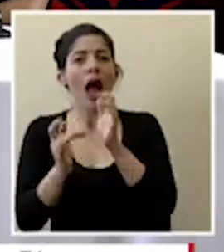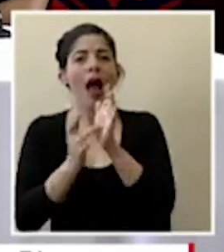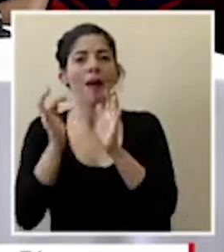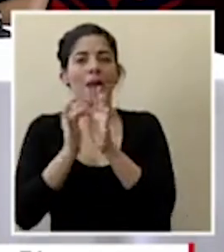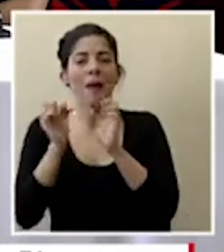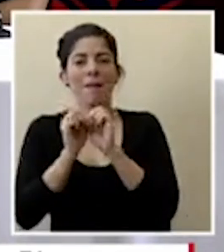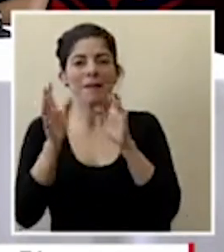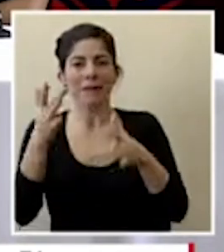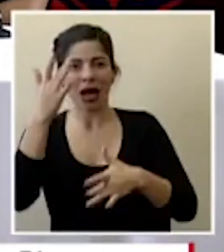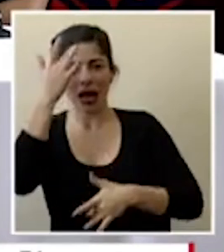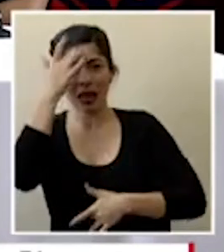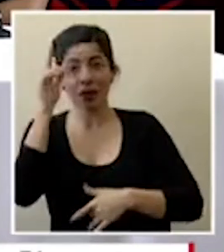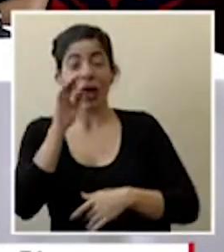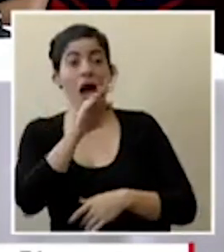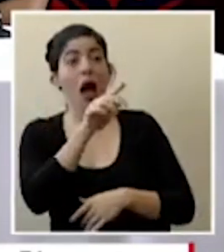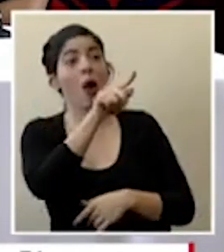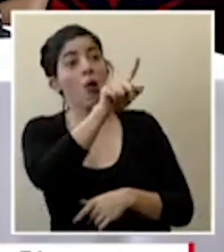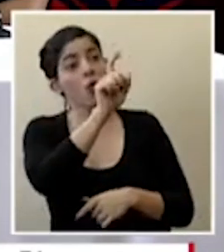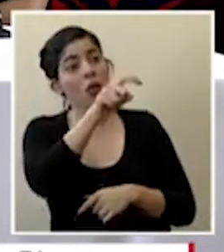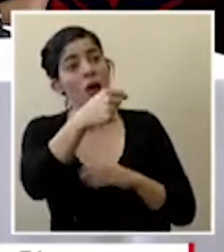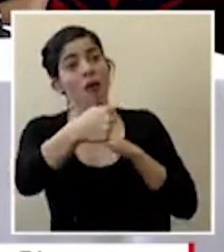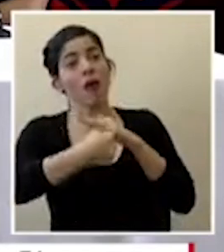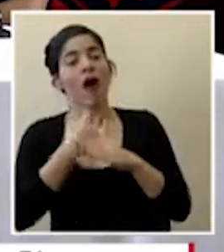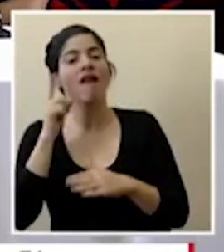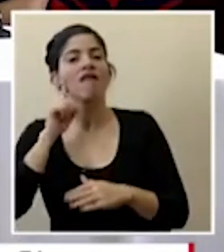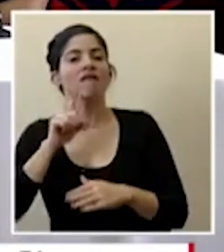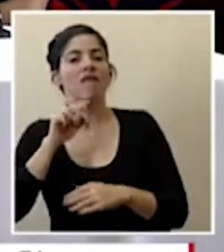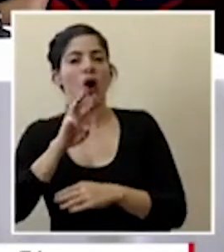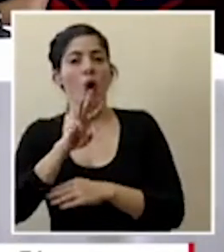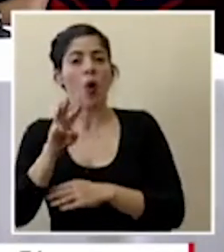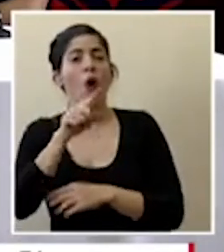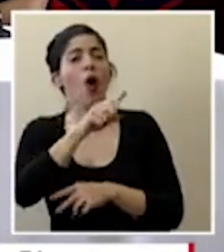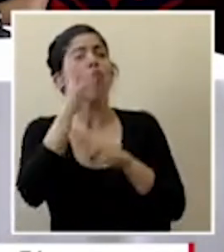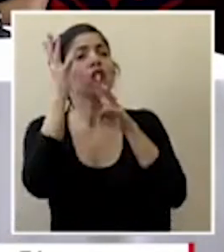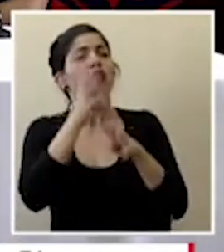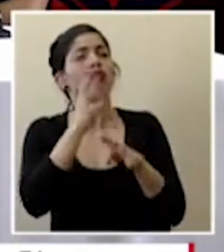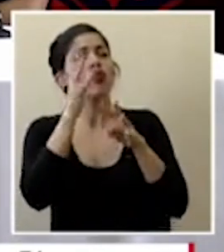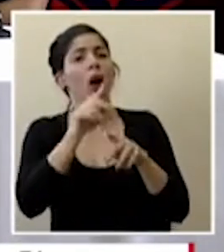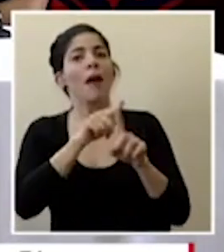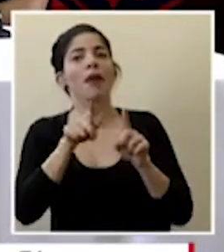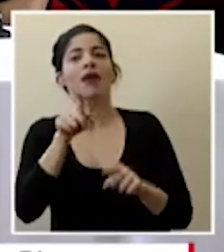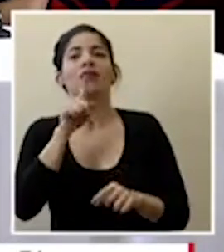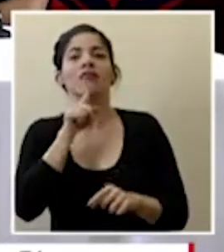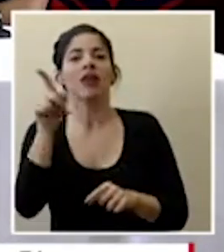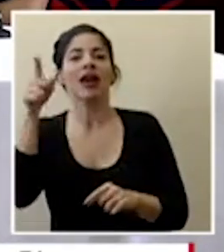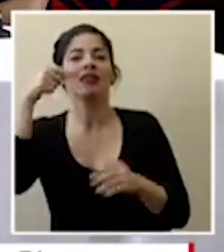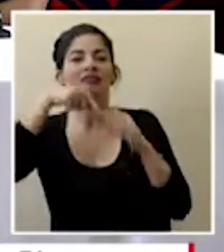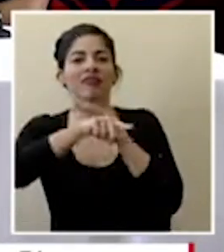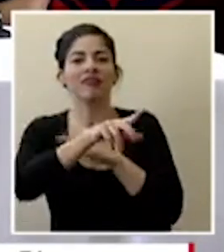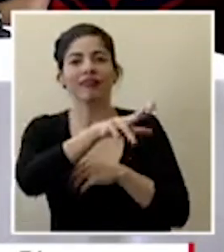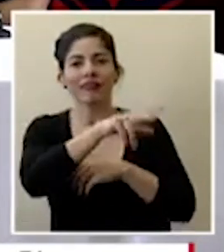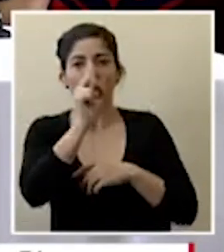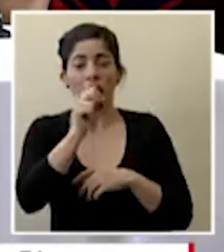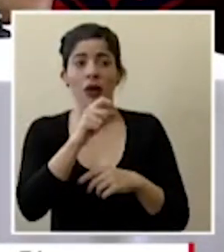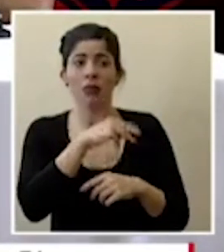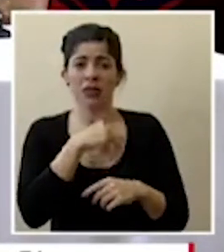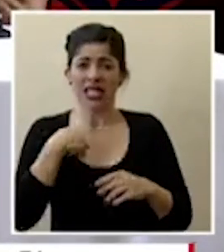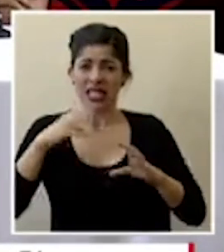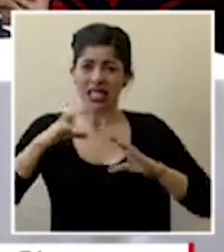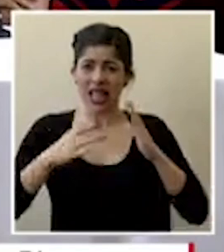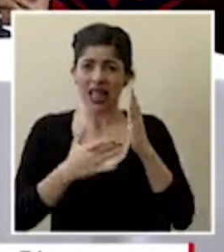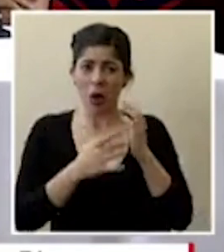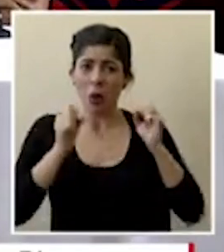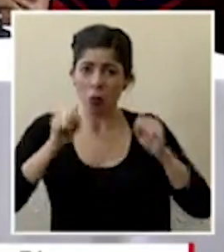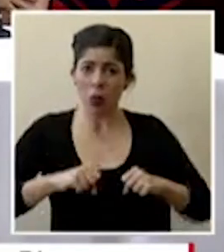hacen a la gente ingresar a sitios web falsos les piden descargar programas que realmente son accesos remotos puede el ministerio de ciencia y tecnología